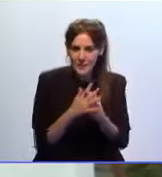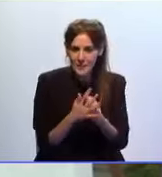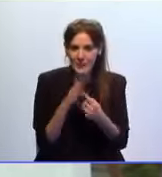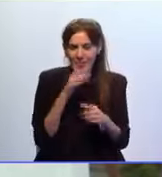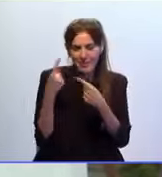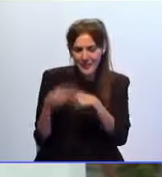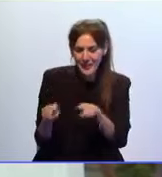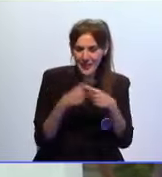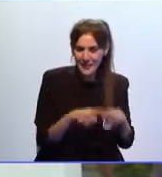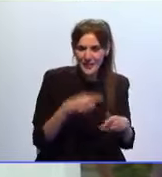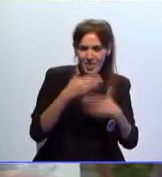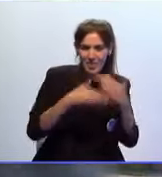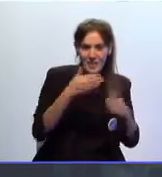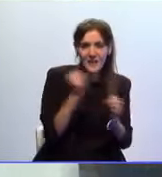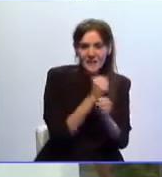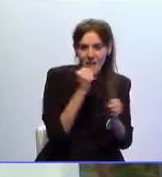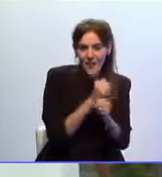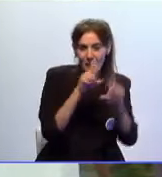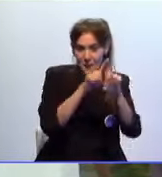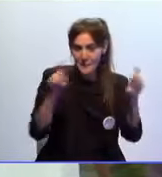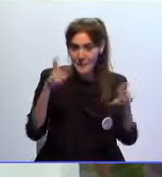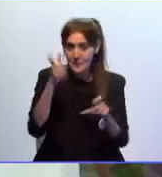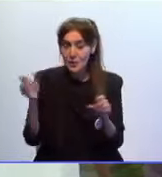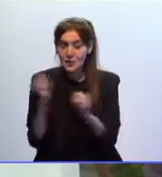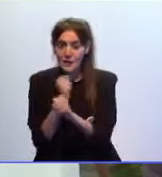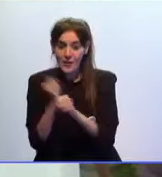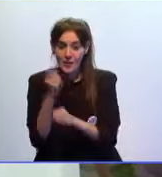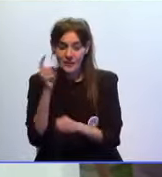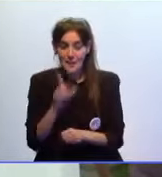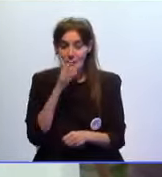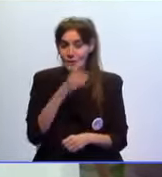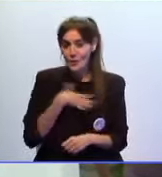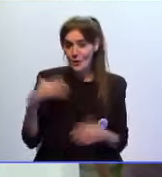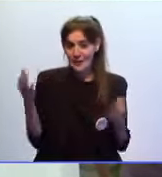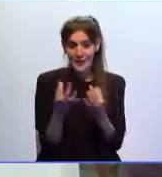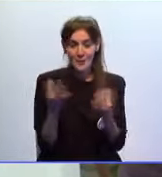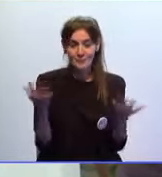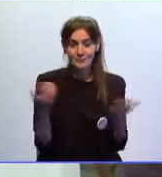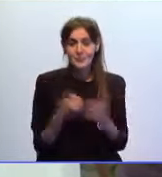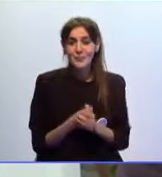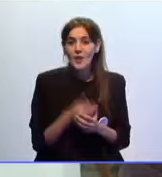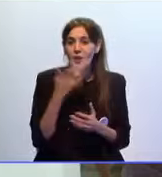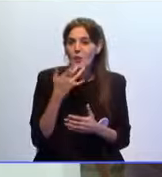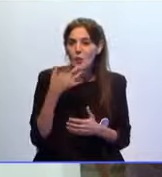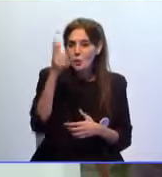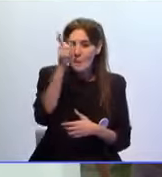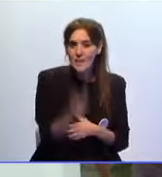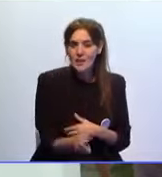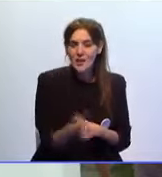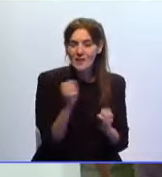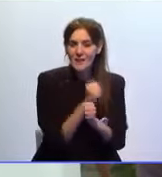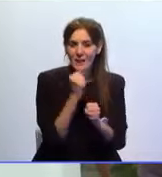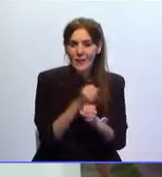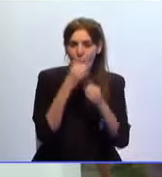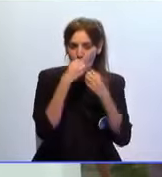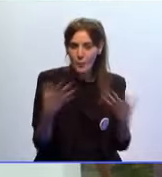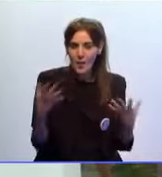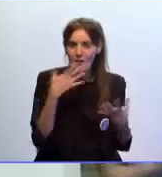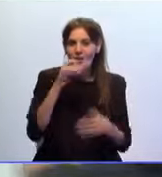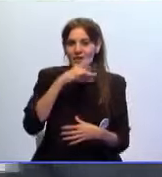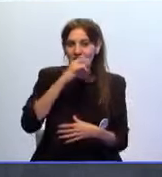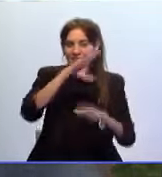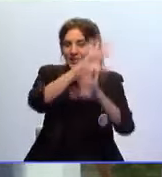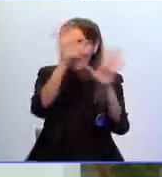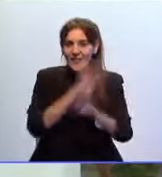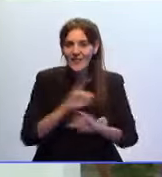diferencias y trabajar tanto por la empresa como por los trabajadores nosotros queremos que con unos trabajadores en condiciones contentos,